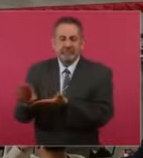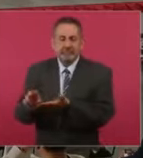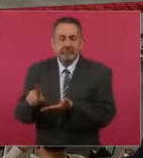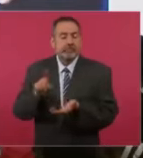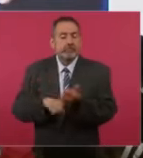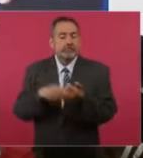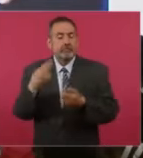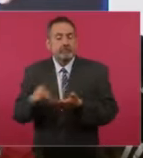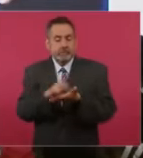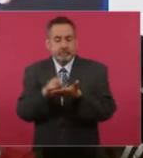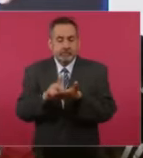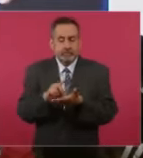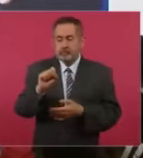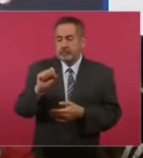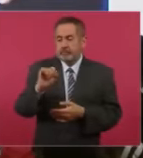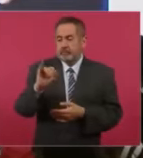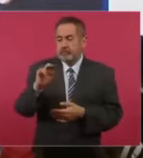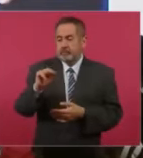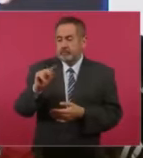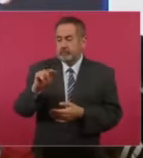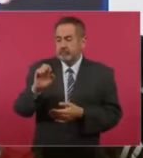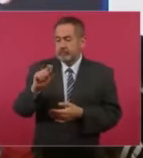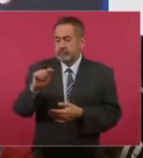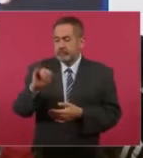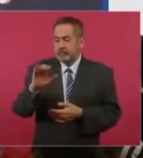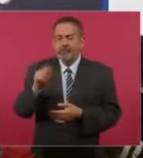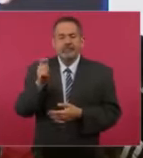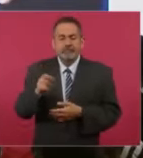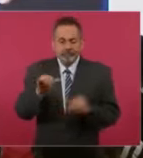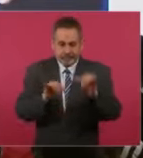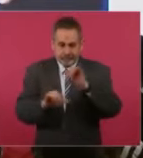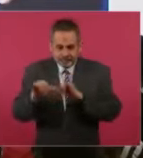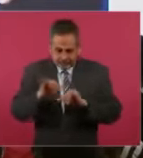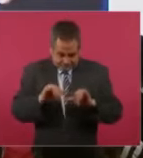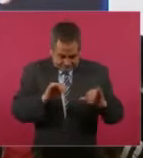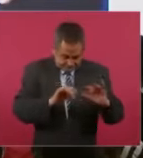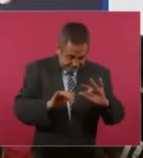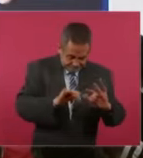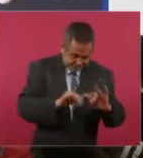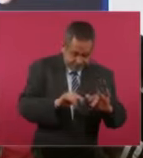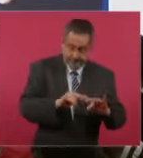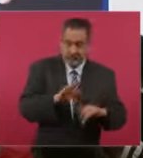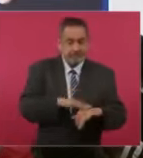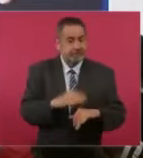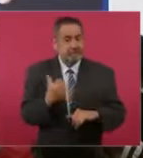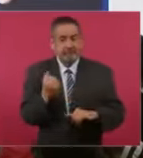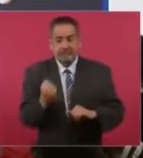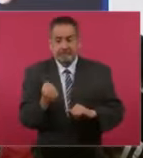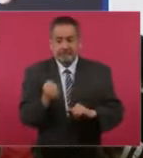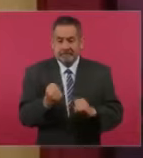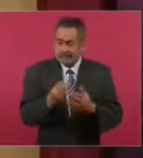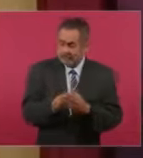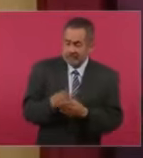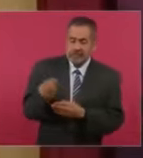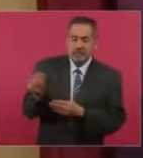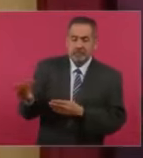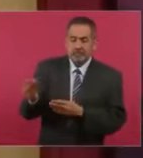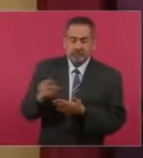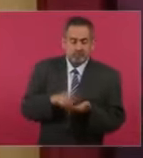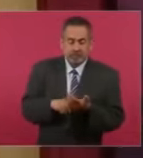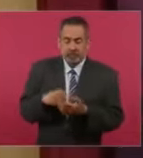sintéticas, las drogas químicas. En general, estas drogas tienen mucho mayor impacto, tienen efectos